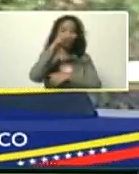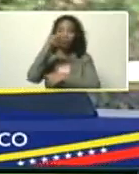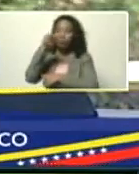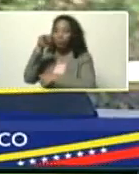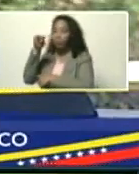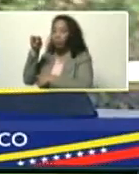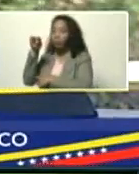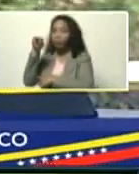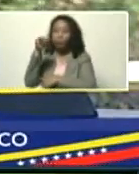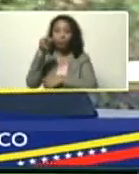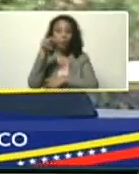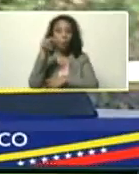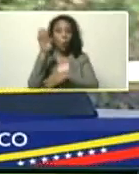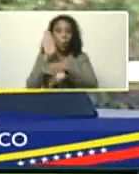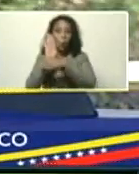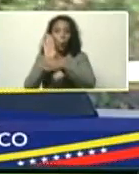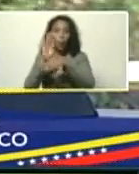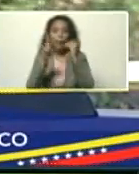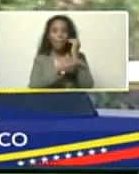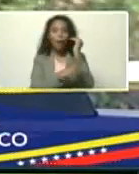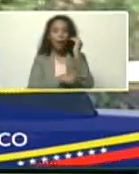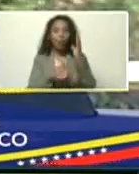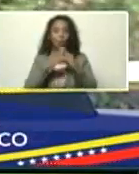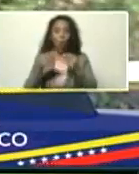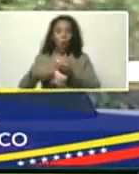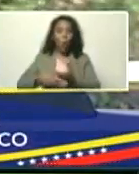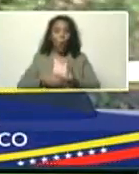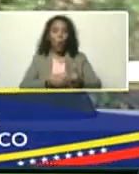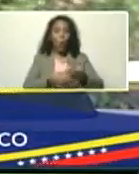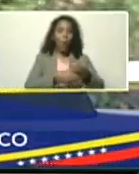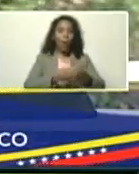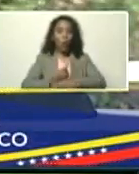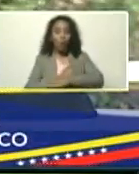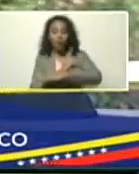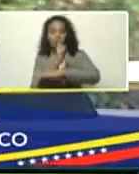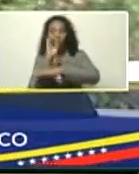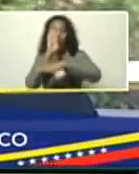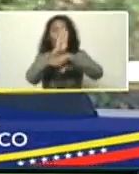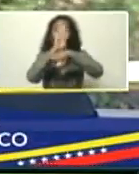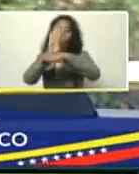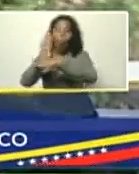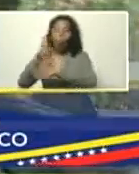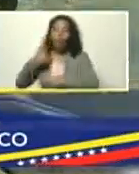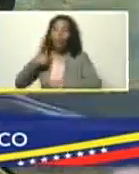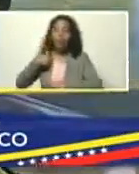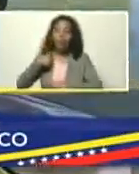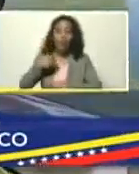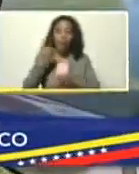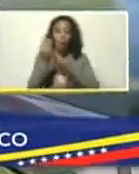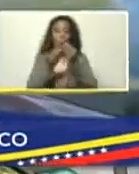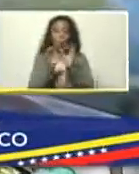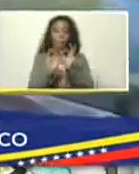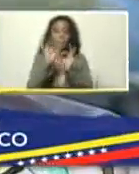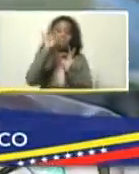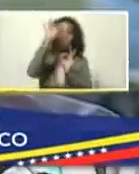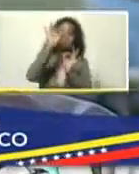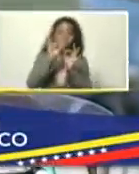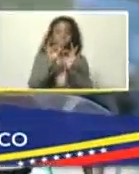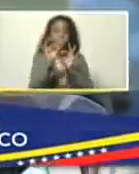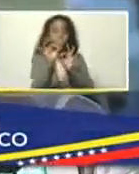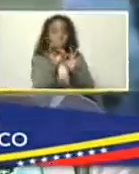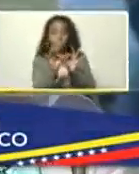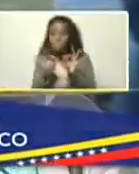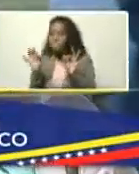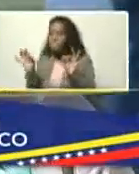los guardaparques, todos, los bomberos, forestales, tienen que tener, mediciones, al detalle,